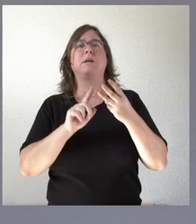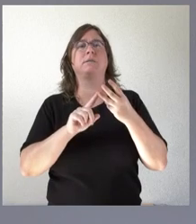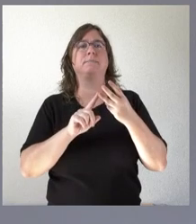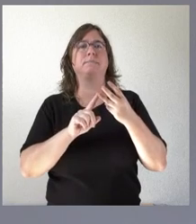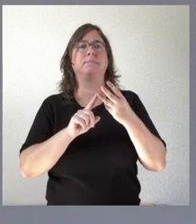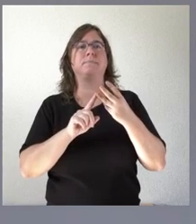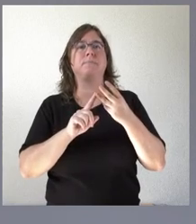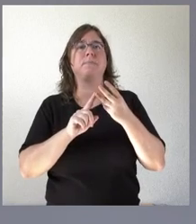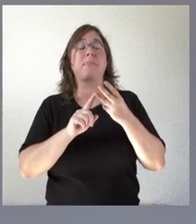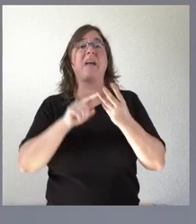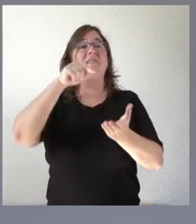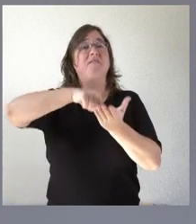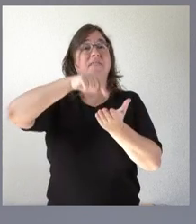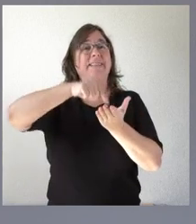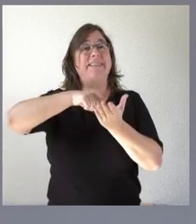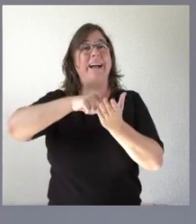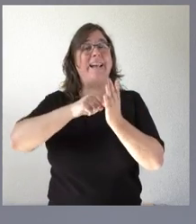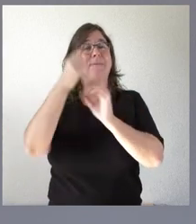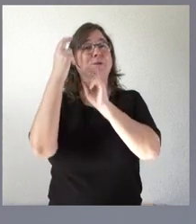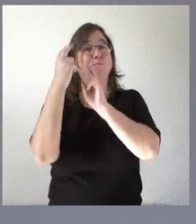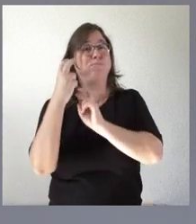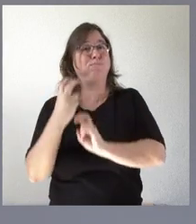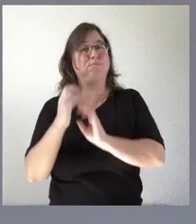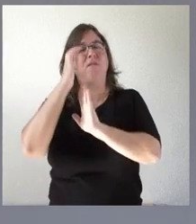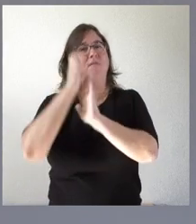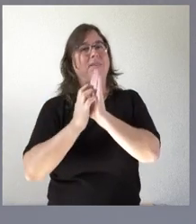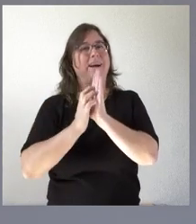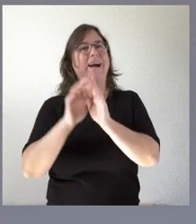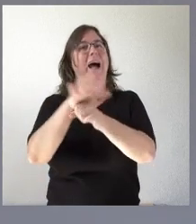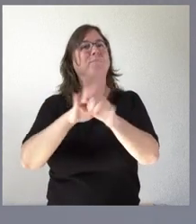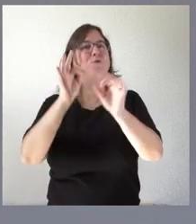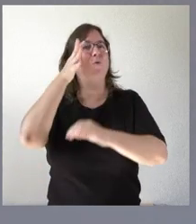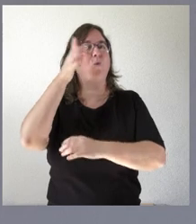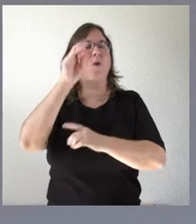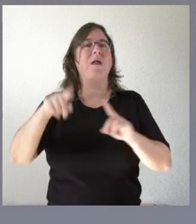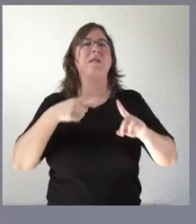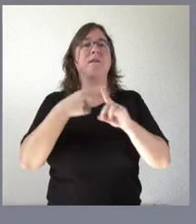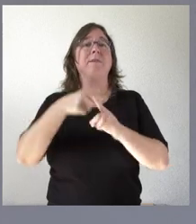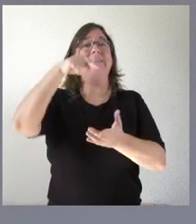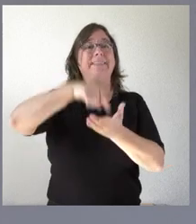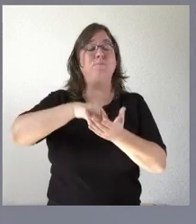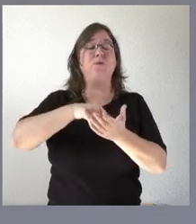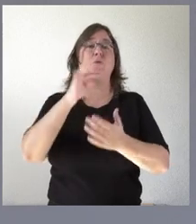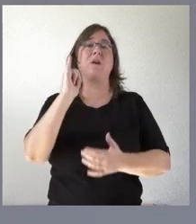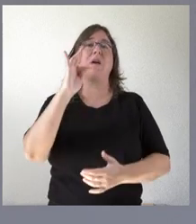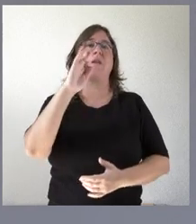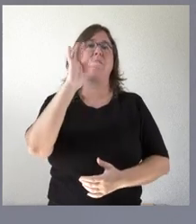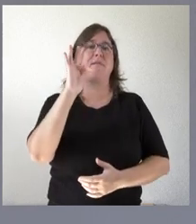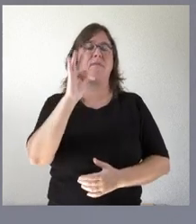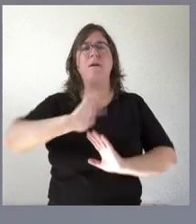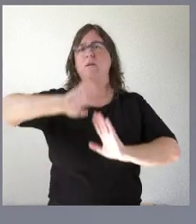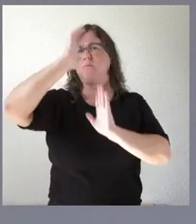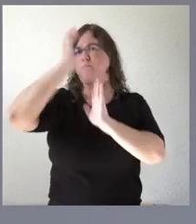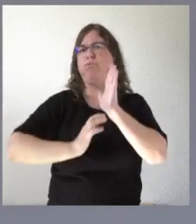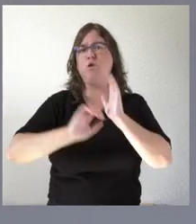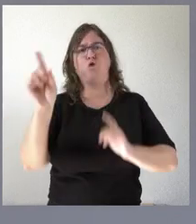las rebajas fiscales de algunos impuestos fundamentalmente para el mundo rural y la bajada del impuesto sobre la renta de las personas físicas para todos los